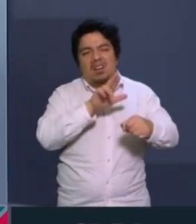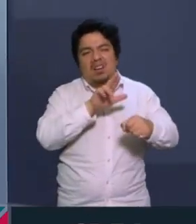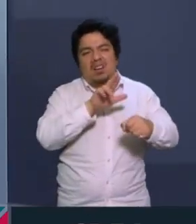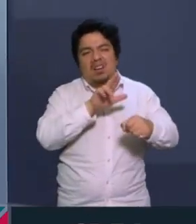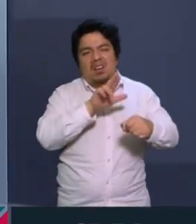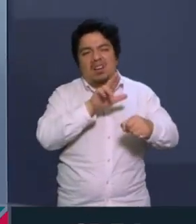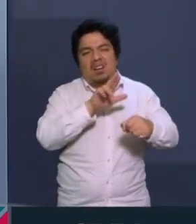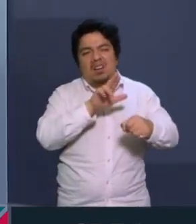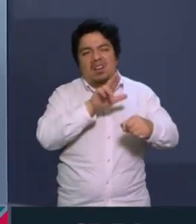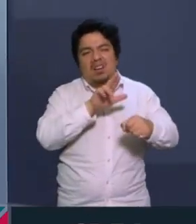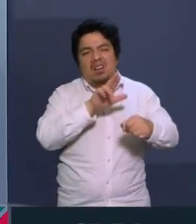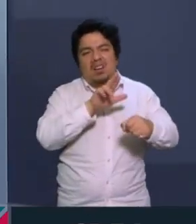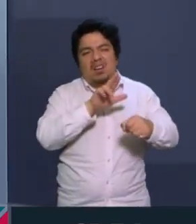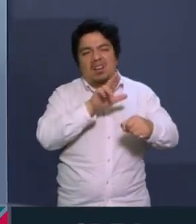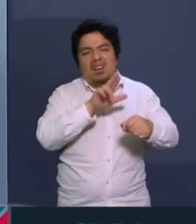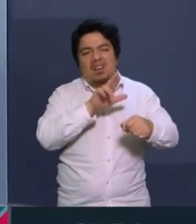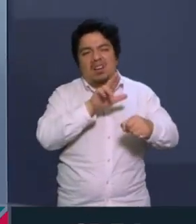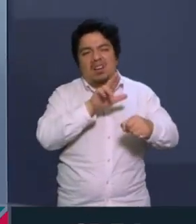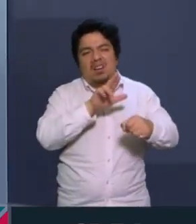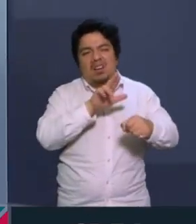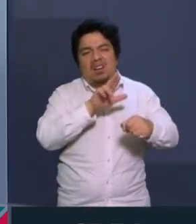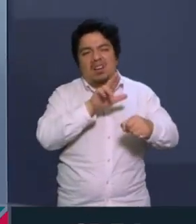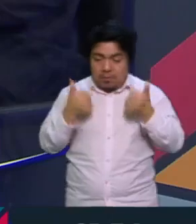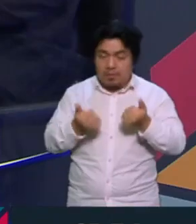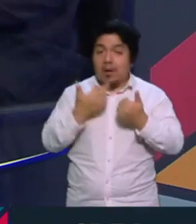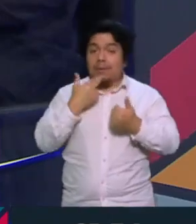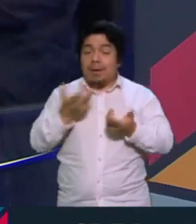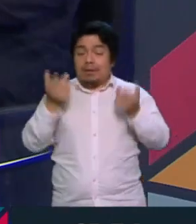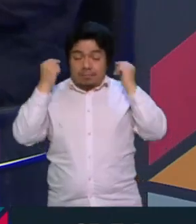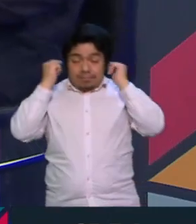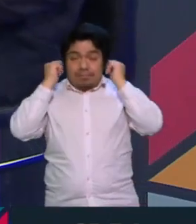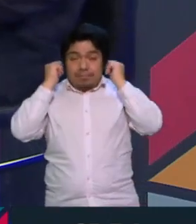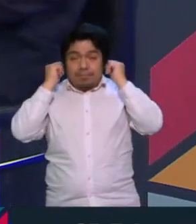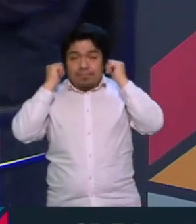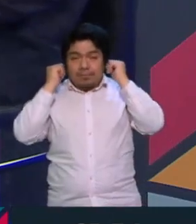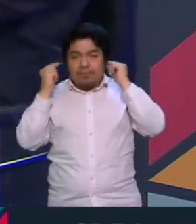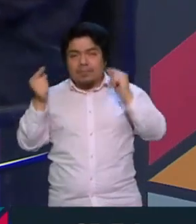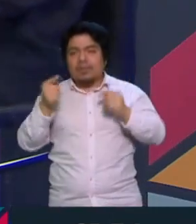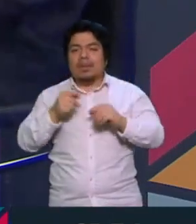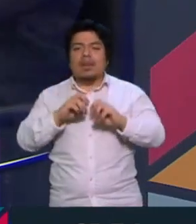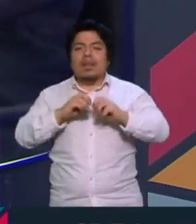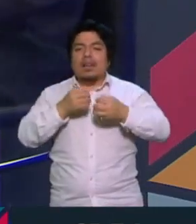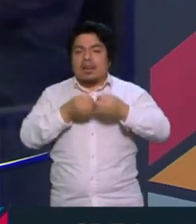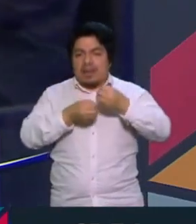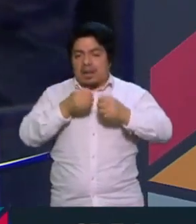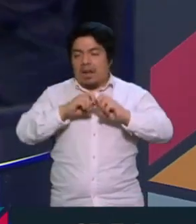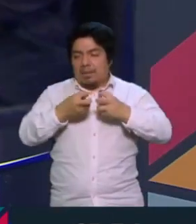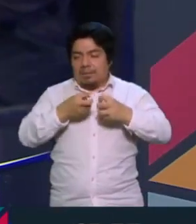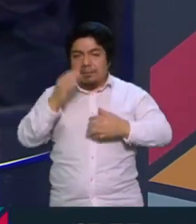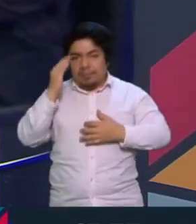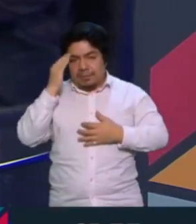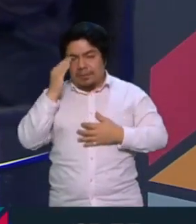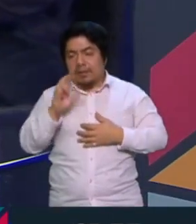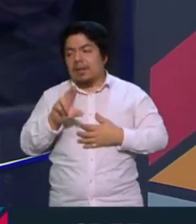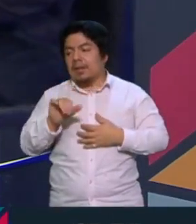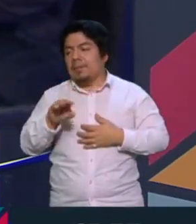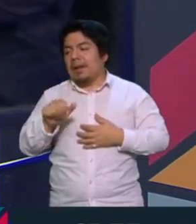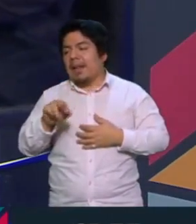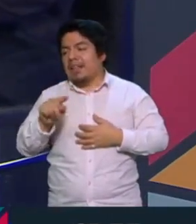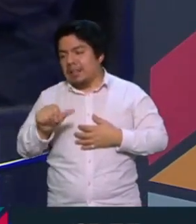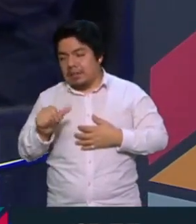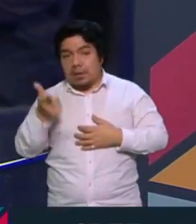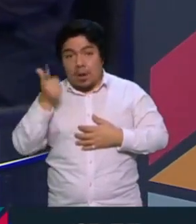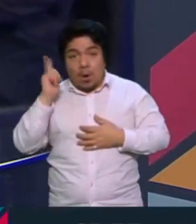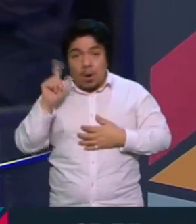otro toque, iniciativa de la ministra Margarita Ríos Farhat, ojalá que el resto del ácido, el resto del ácido ministro y de quienes lleguen, si se aprueba